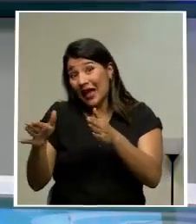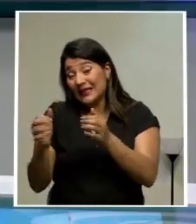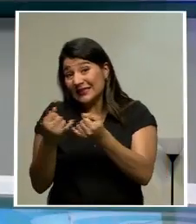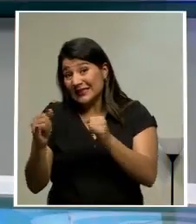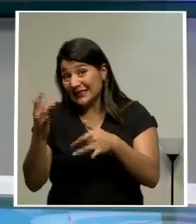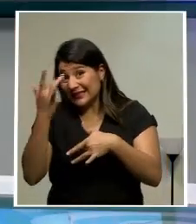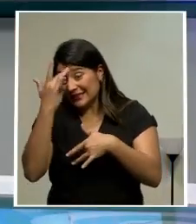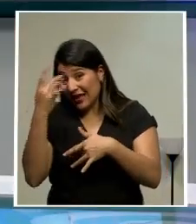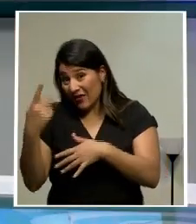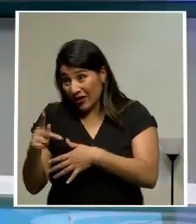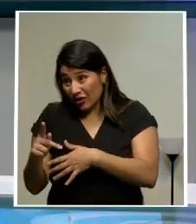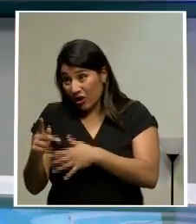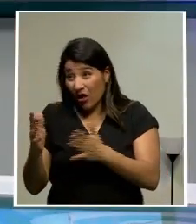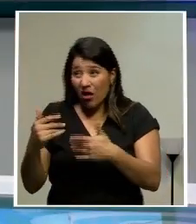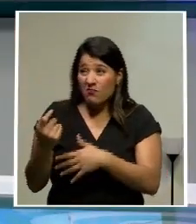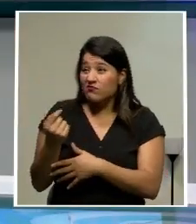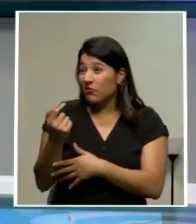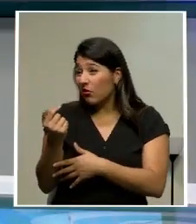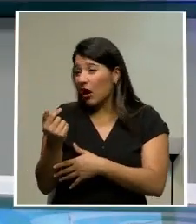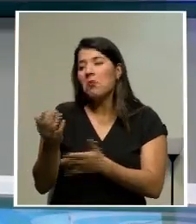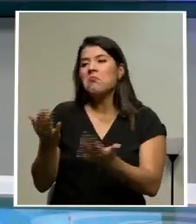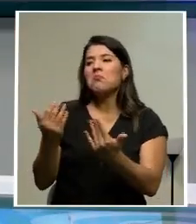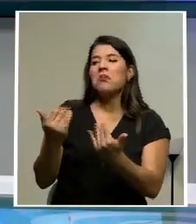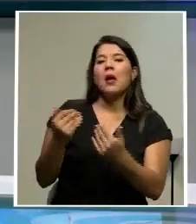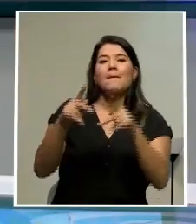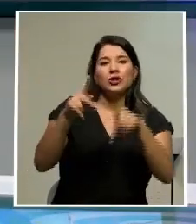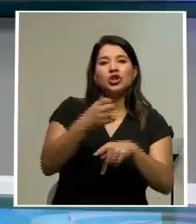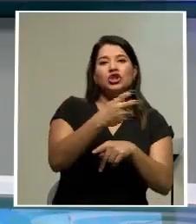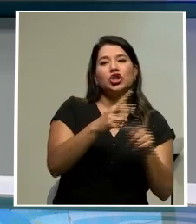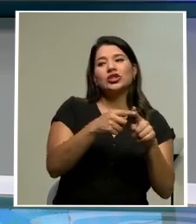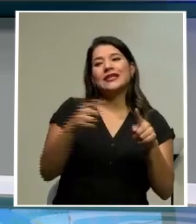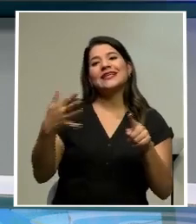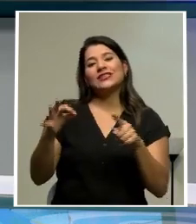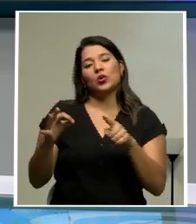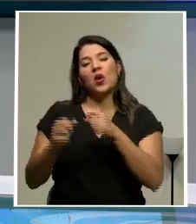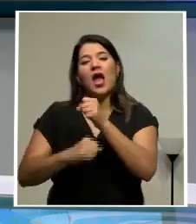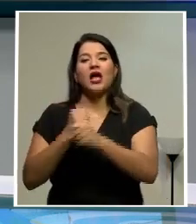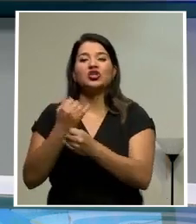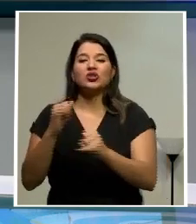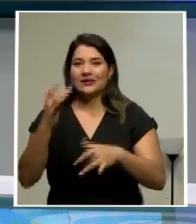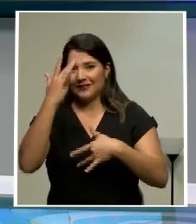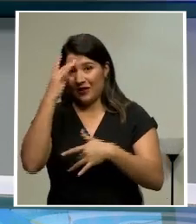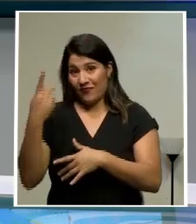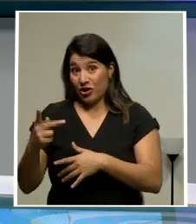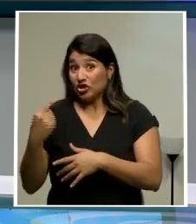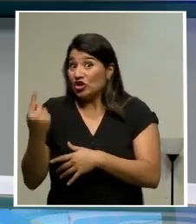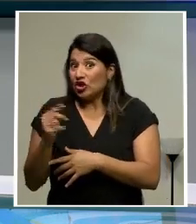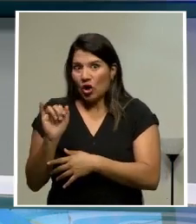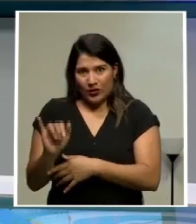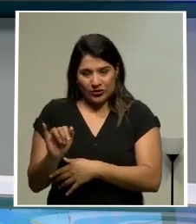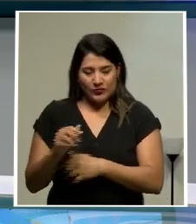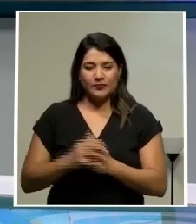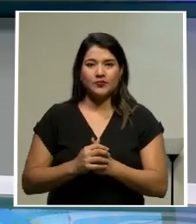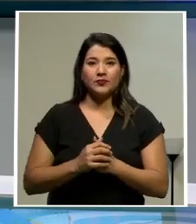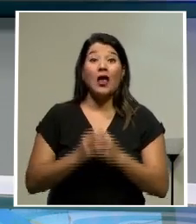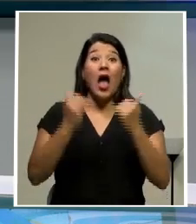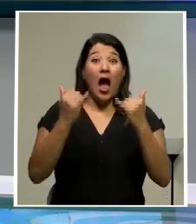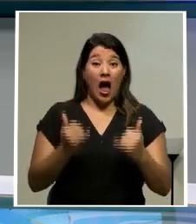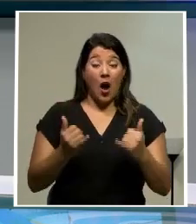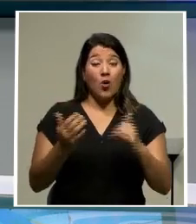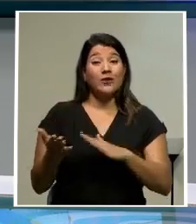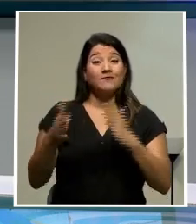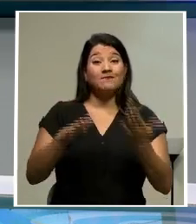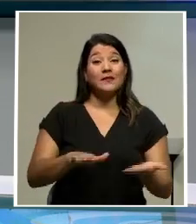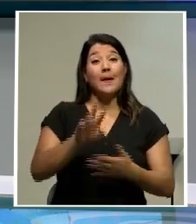El mes de julio ha sido el mes del año con menos muertes en carretera. En total fallecieron 21